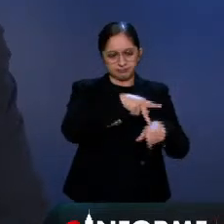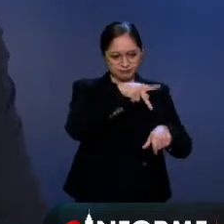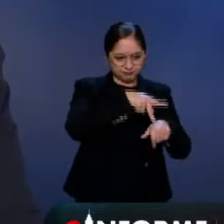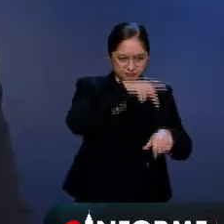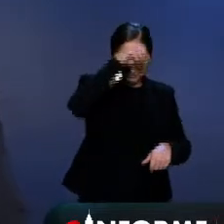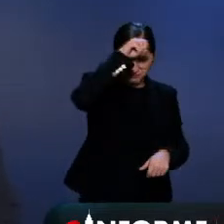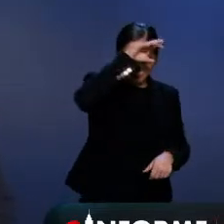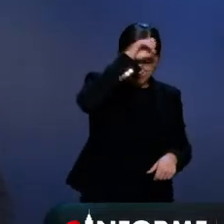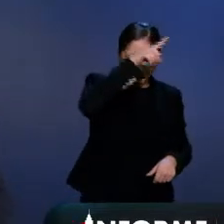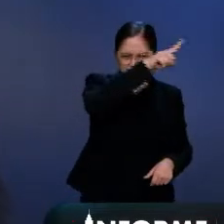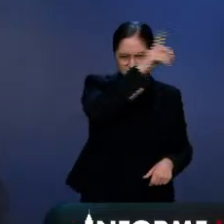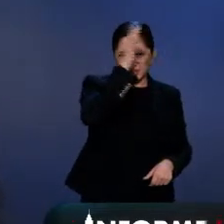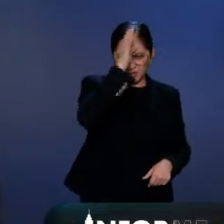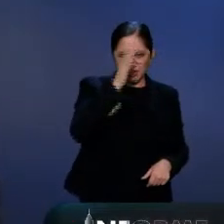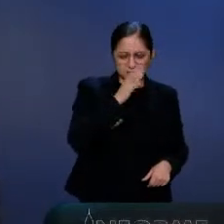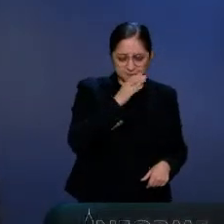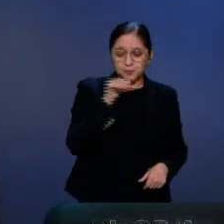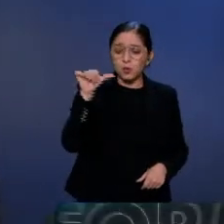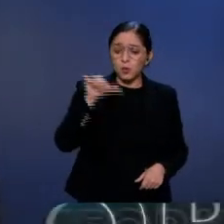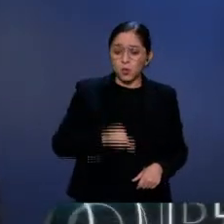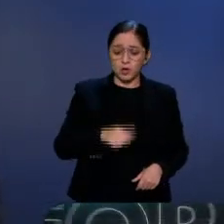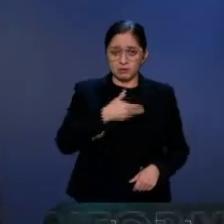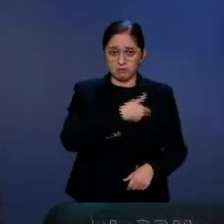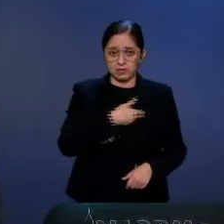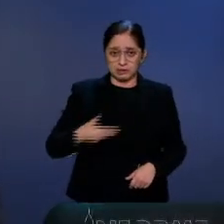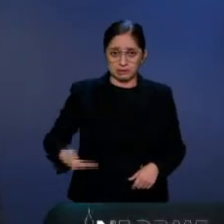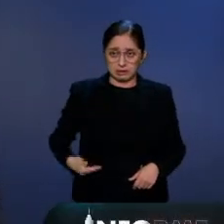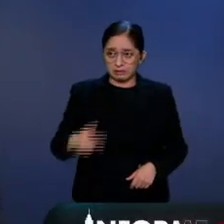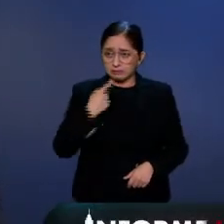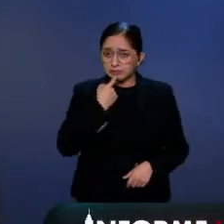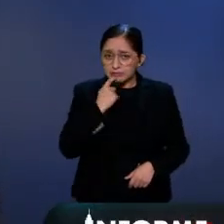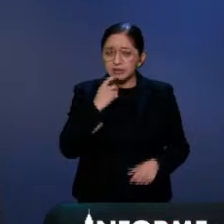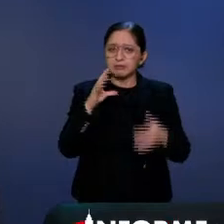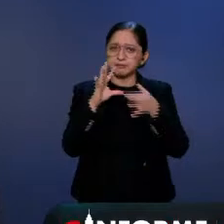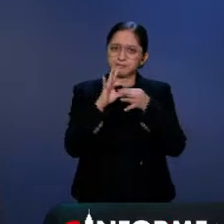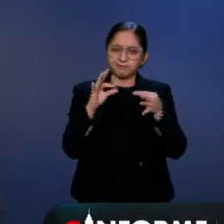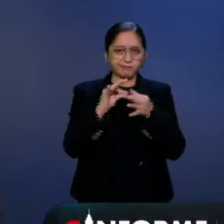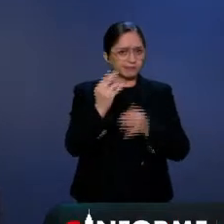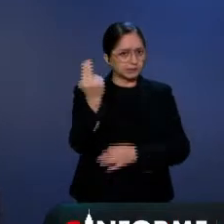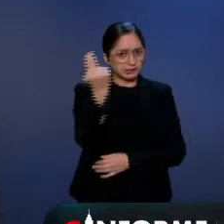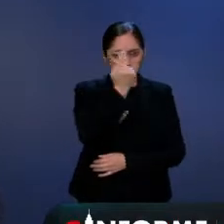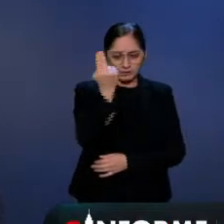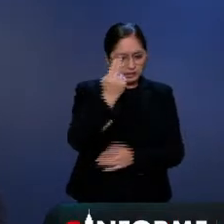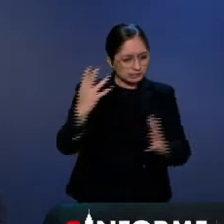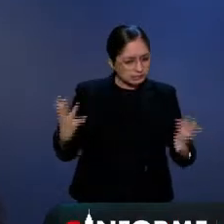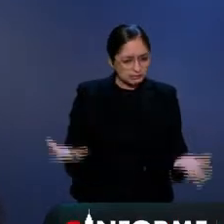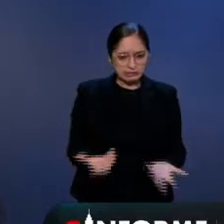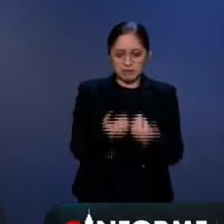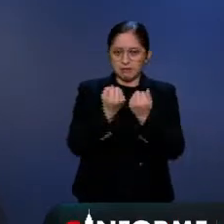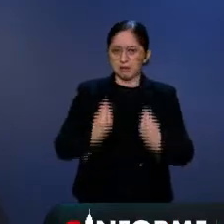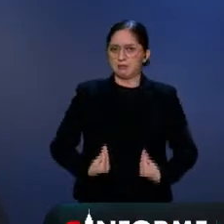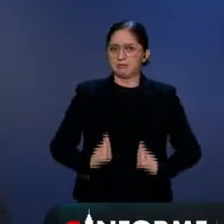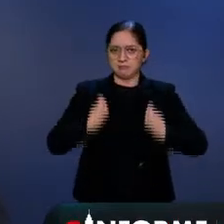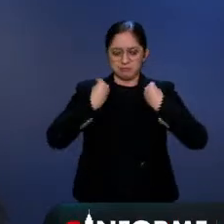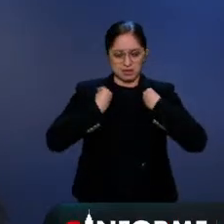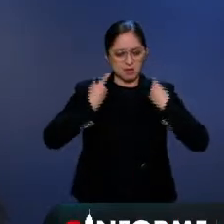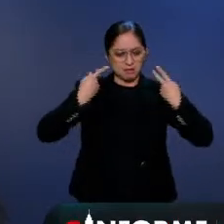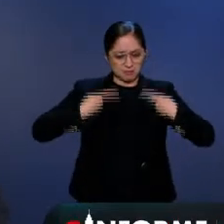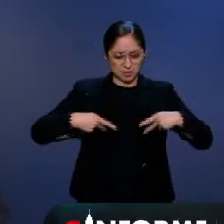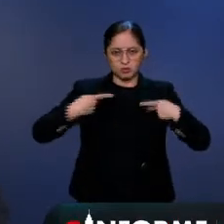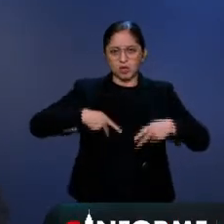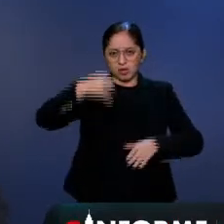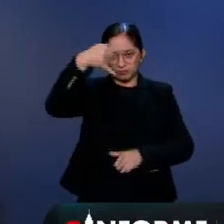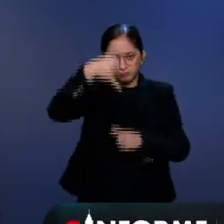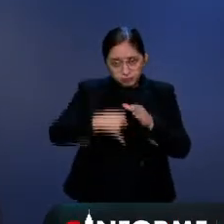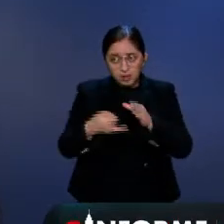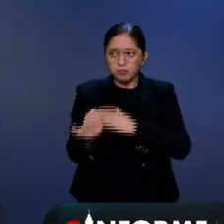el presidente López Obrador reiteró esta mañana que la prioridad es recuperar a los trabajadores por lo que se trabaja día y noche en ello. Pero no es